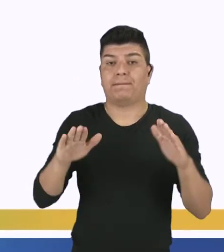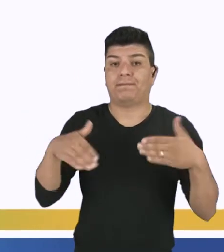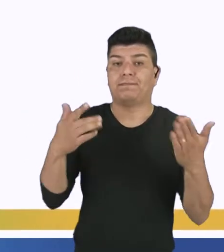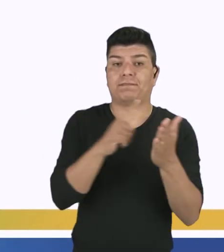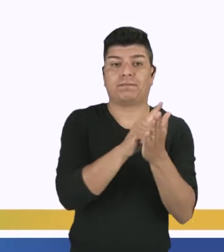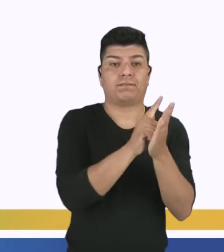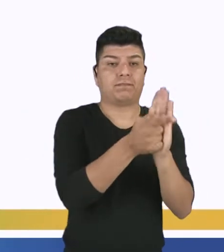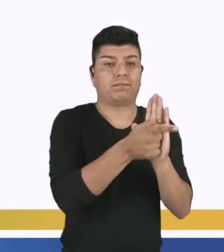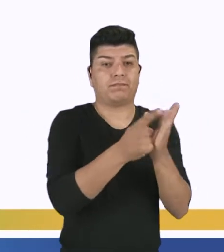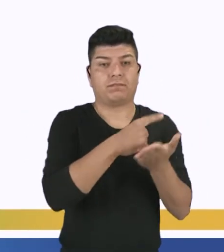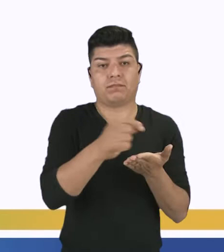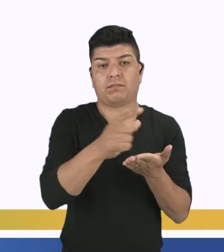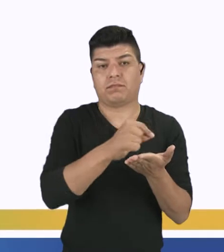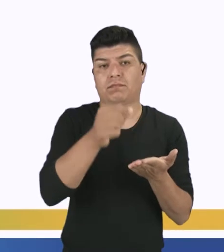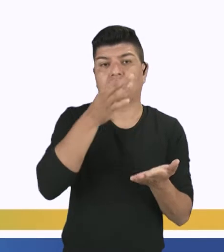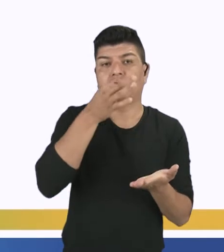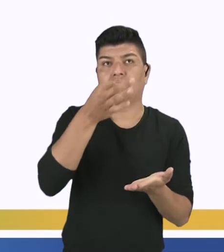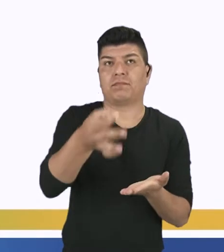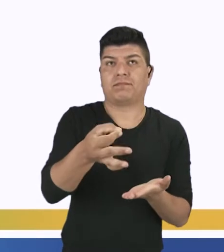género del artículo de opinión?